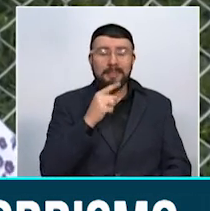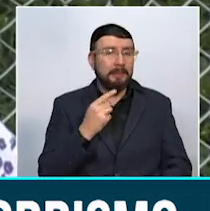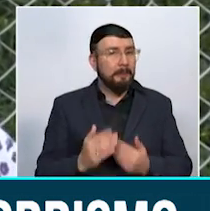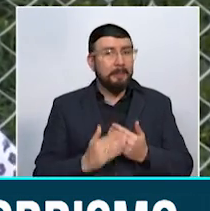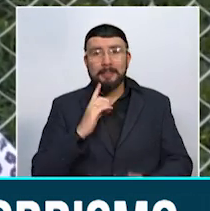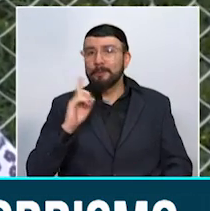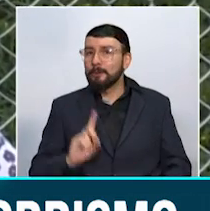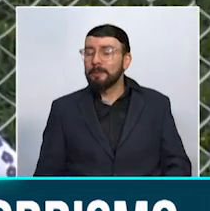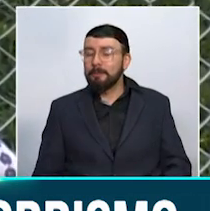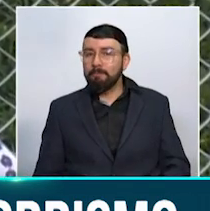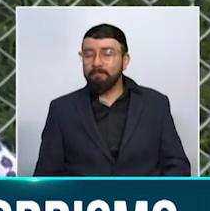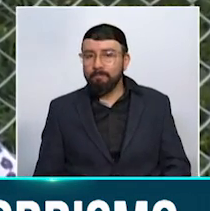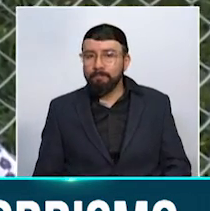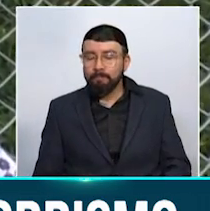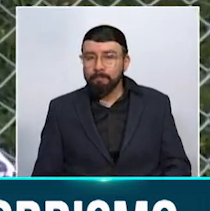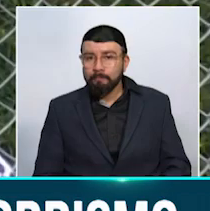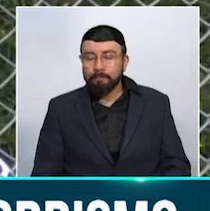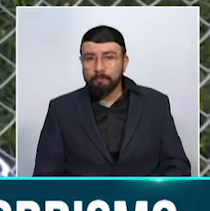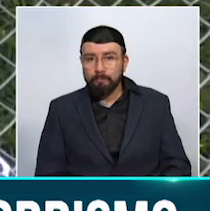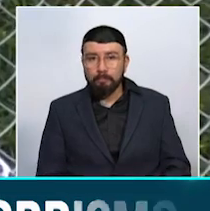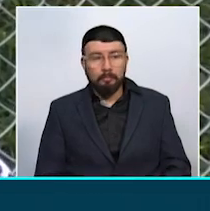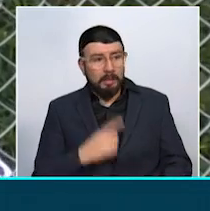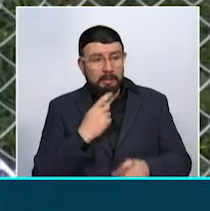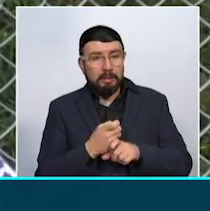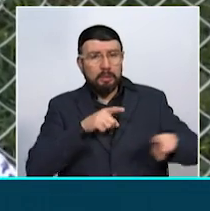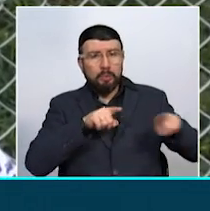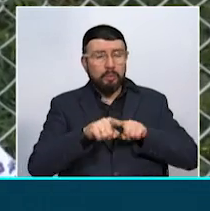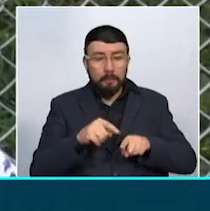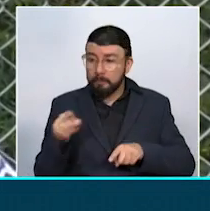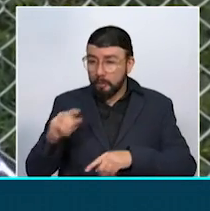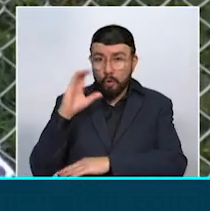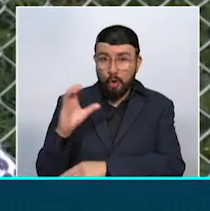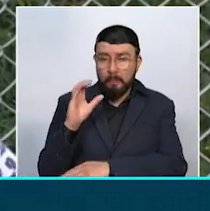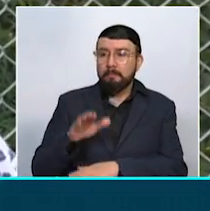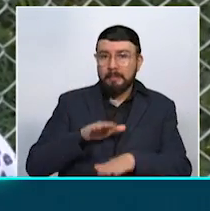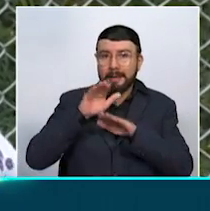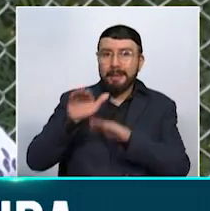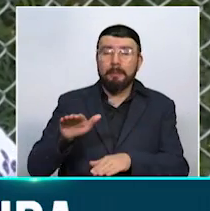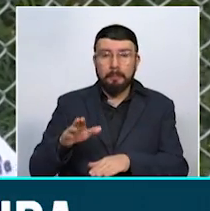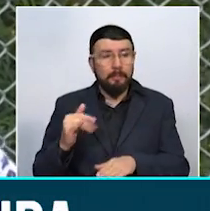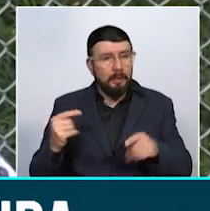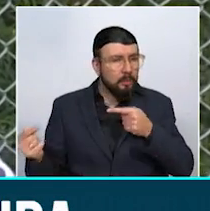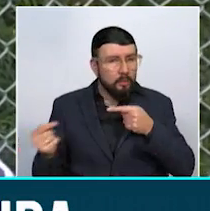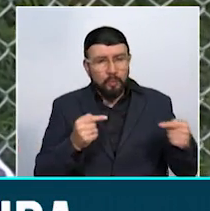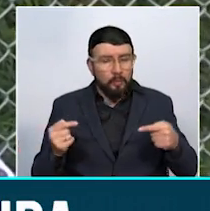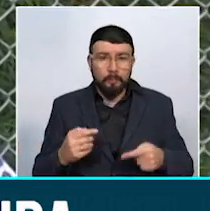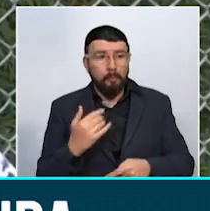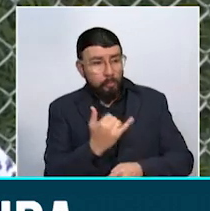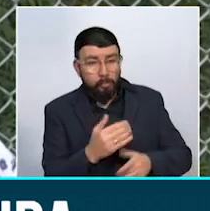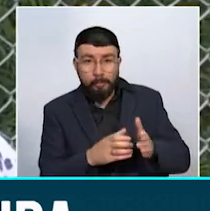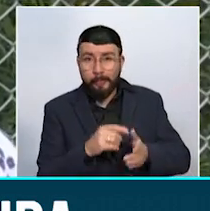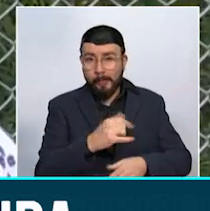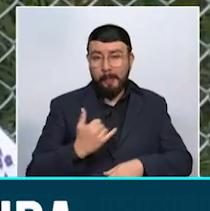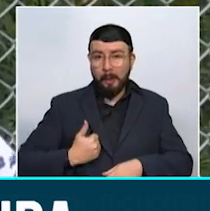este torneo porque es una representación que hará Colombia allí y pues los muchachos realmente